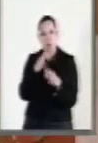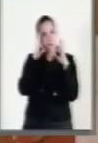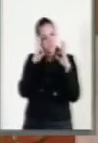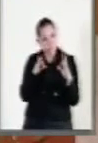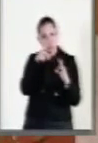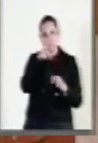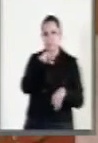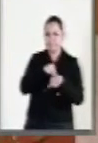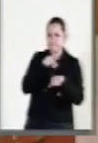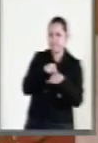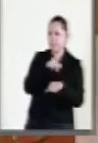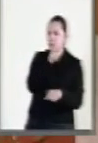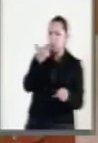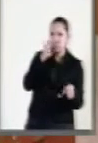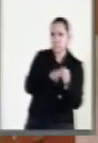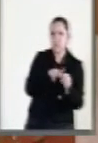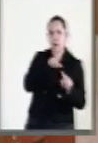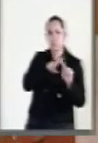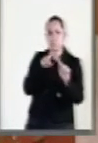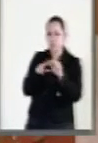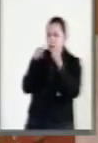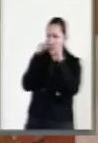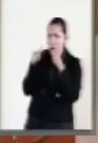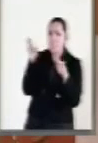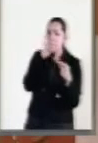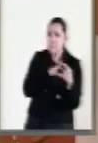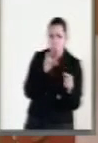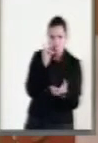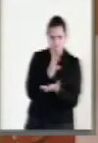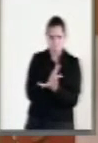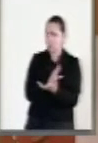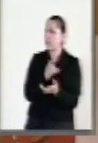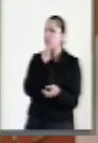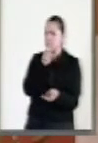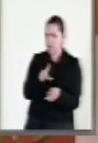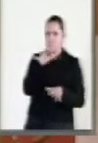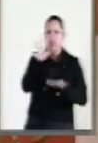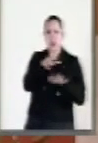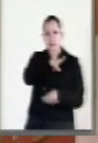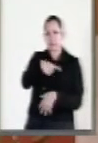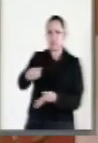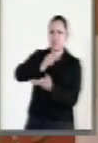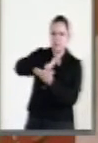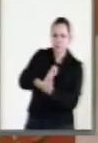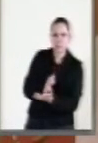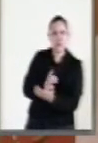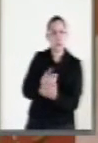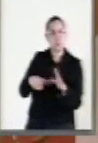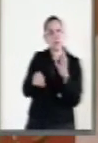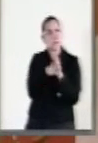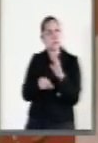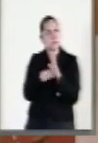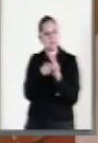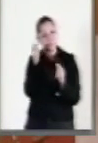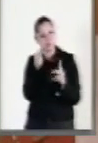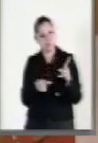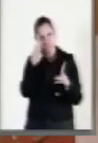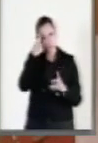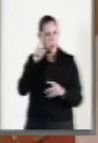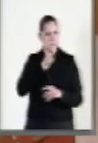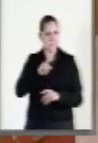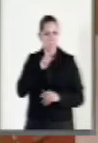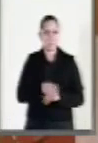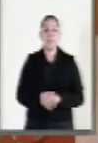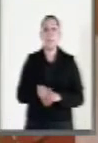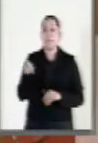un grave signo de discriminación que afecta a las mujeres. El Instituto Nacional de Salud Pública lo ha